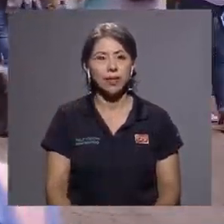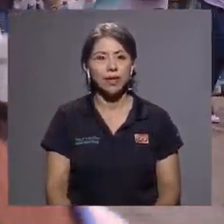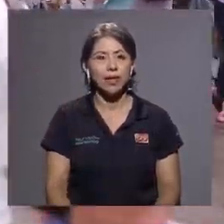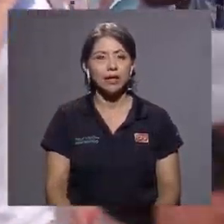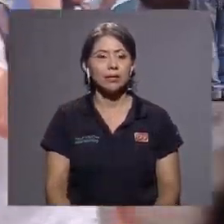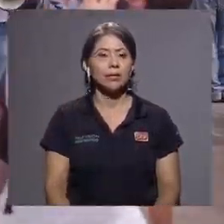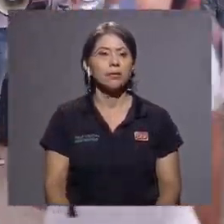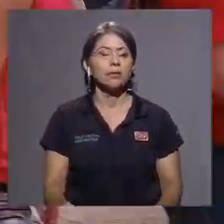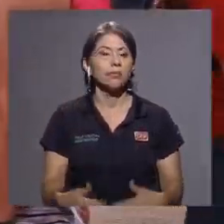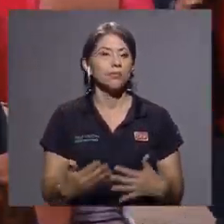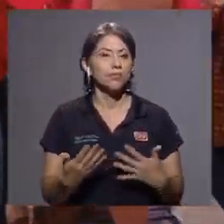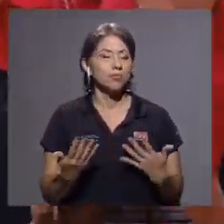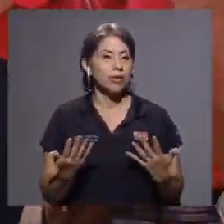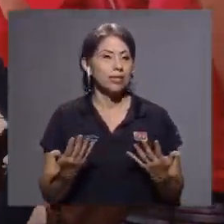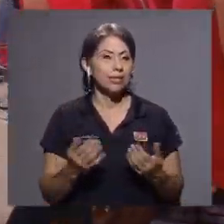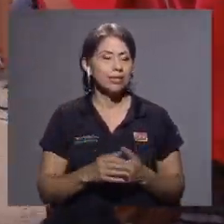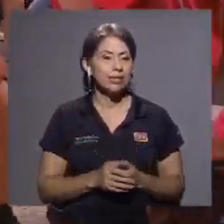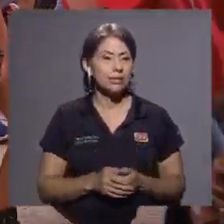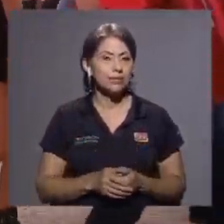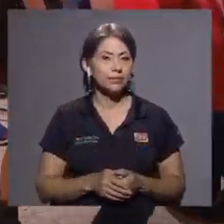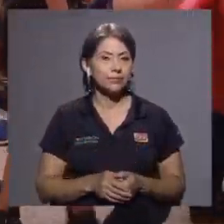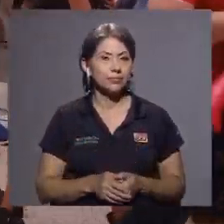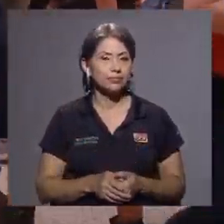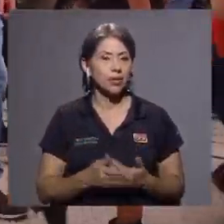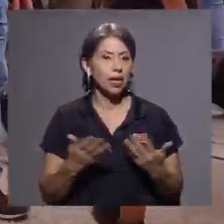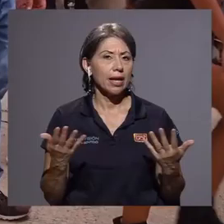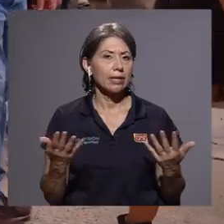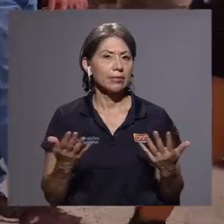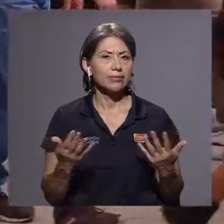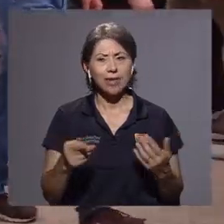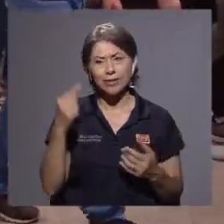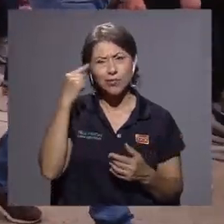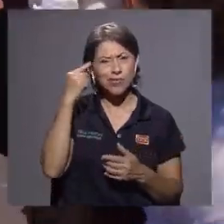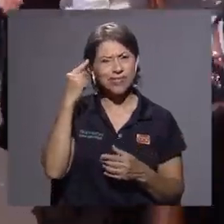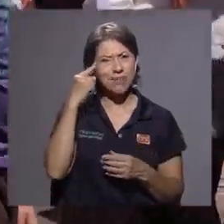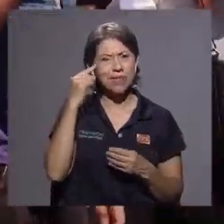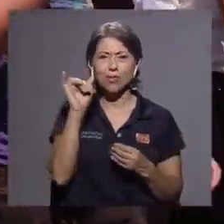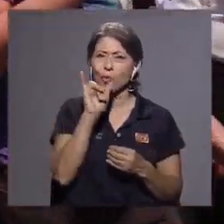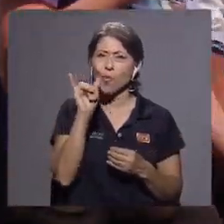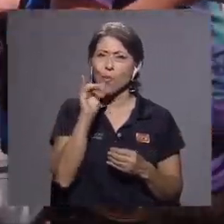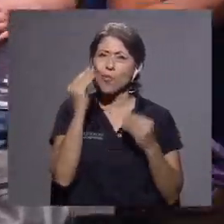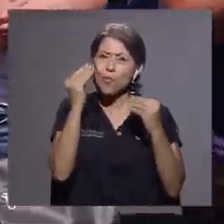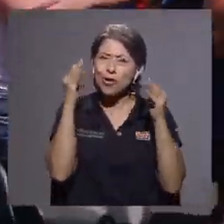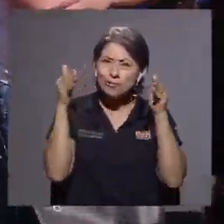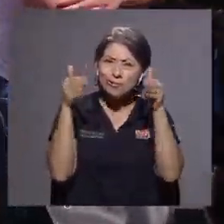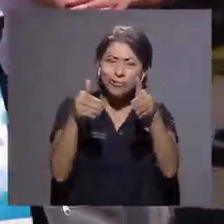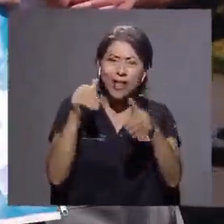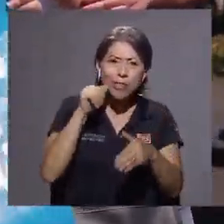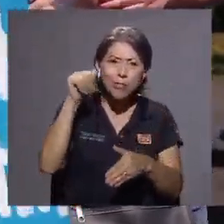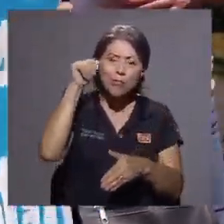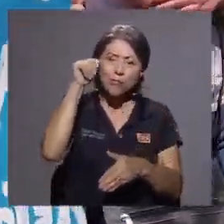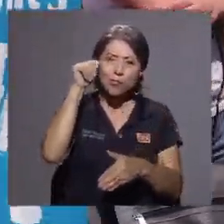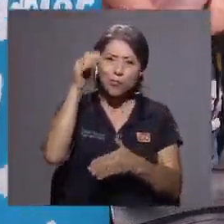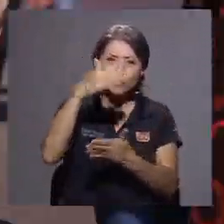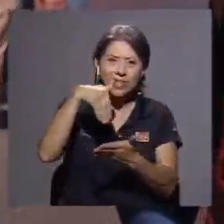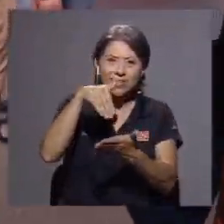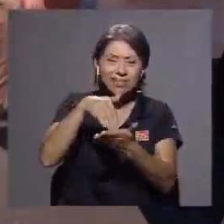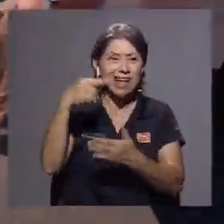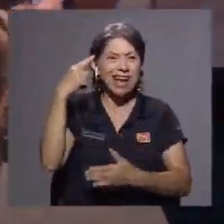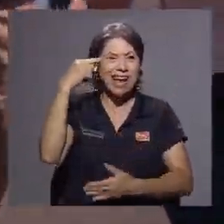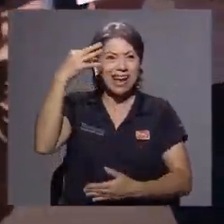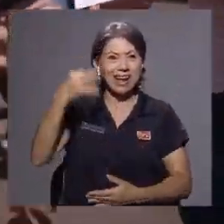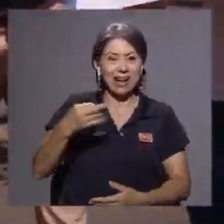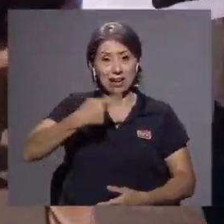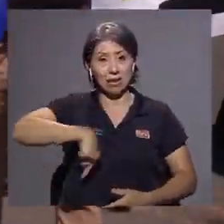bastante, no sé, adultocentrista creer que los estudiantes no somos críticos, no